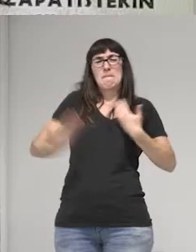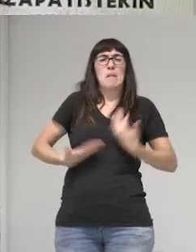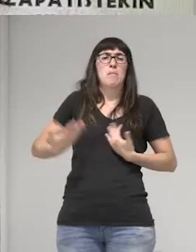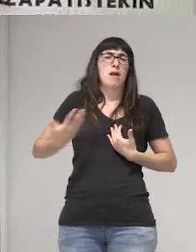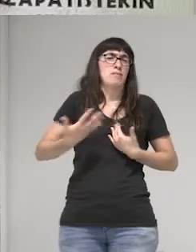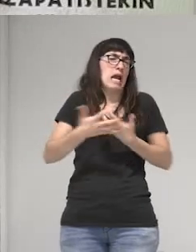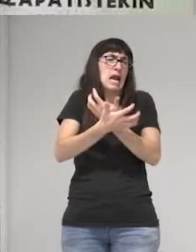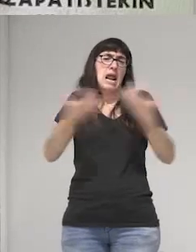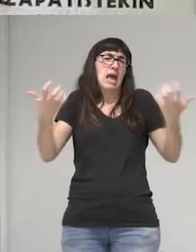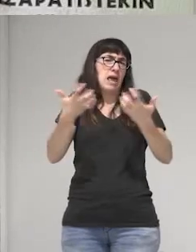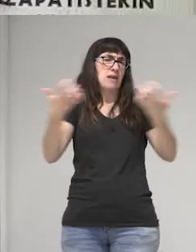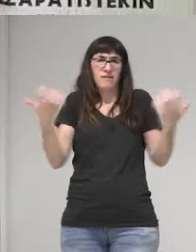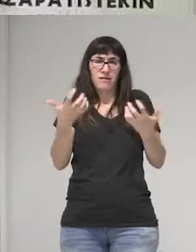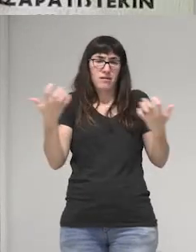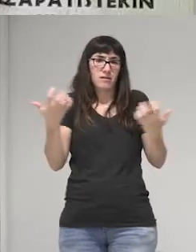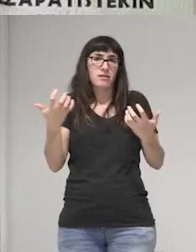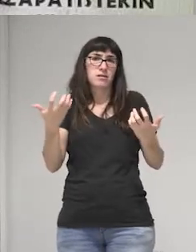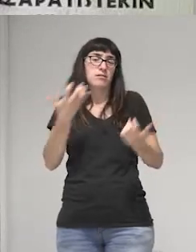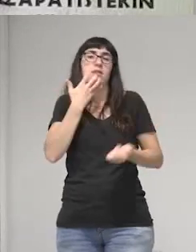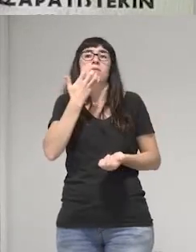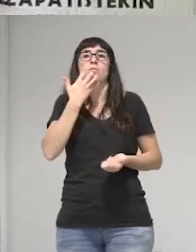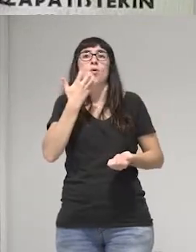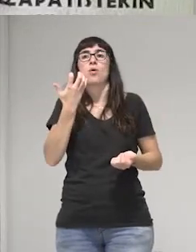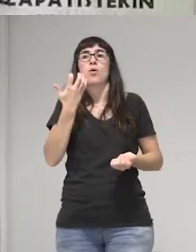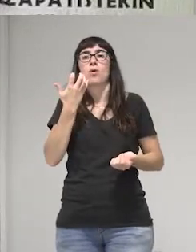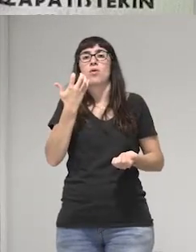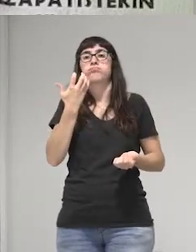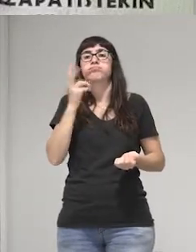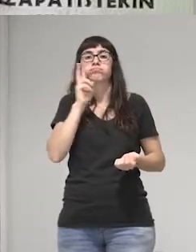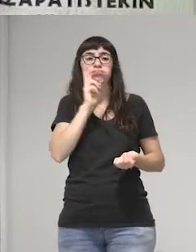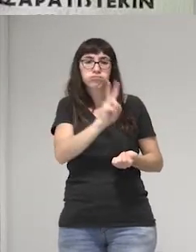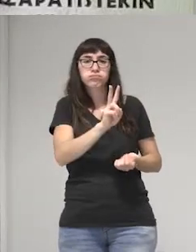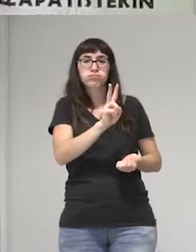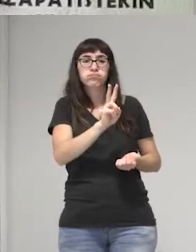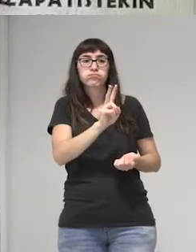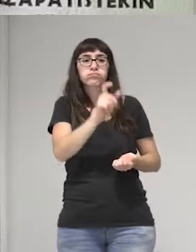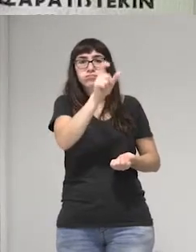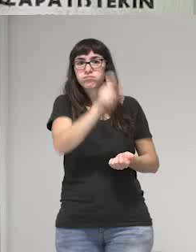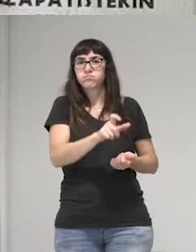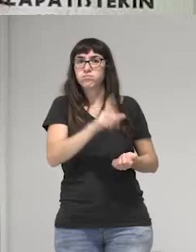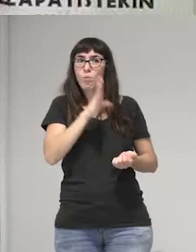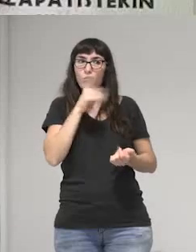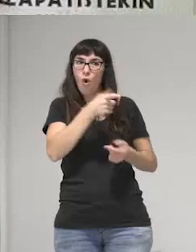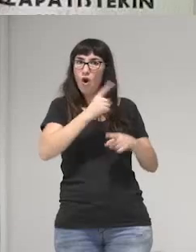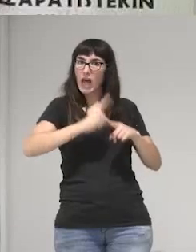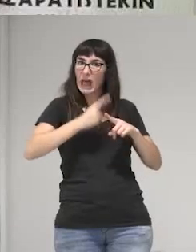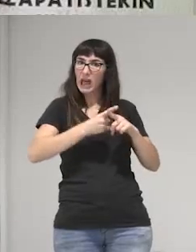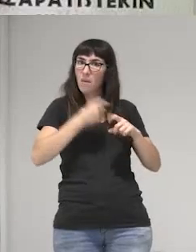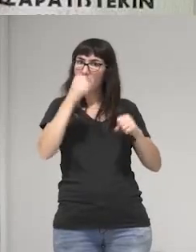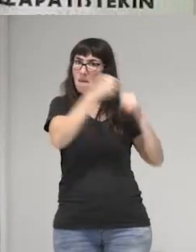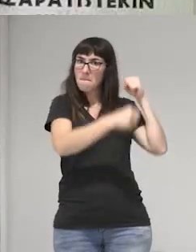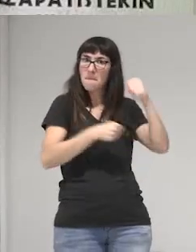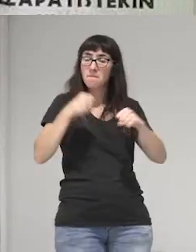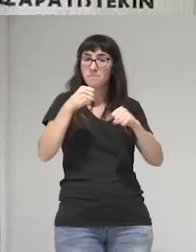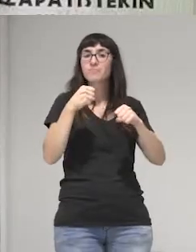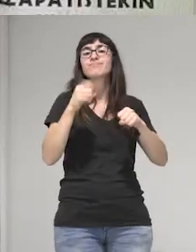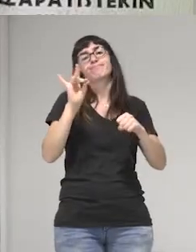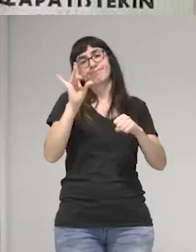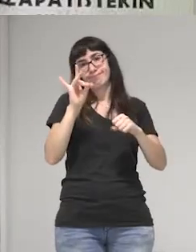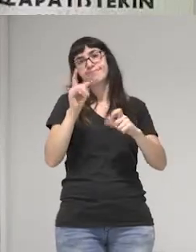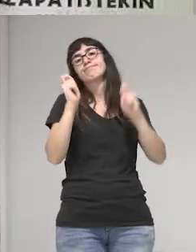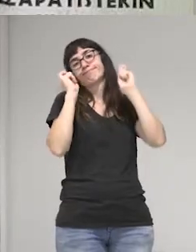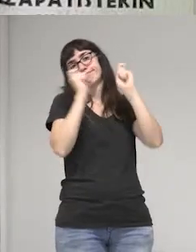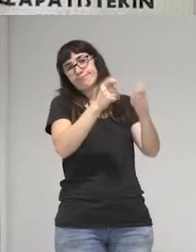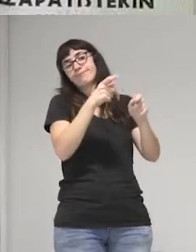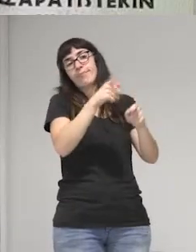por ejemplo si se comprueba que es en contra de esa persona por ser gay entonces se aplica el delito